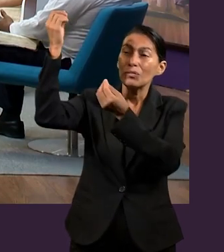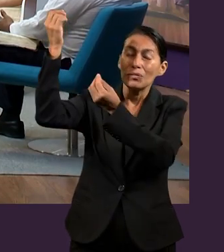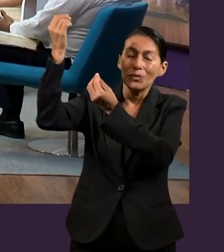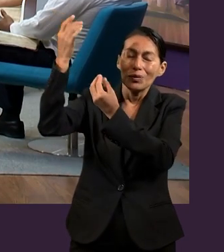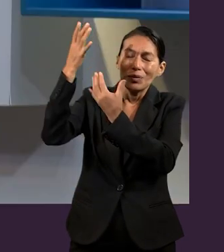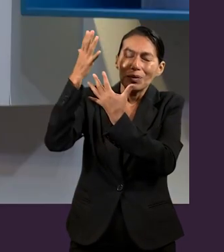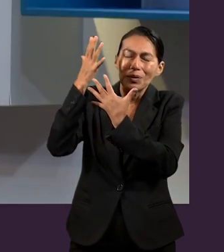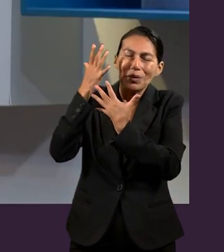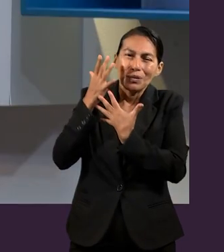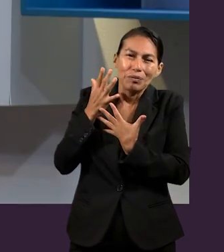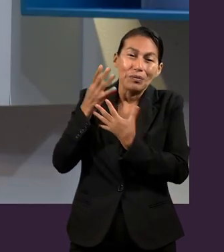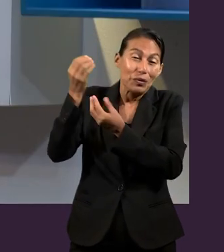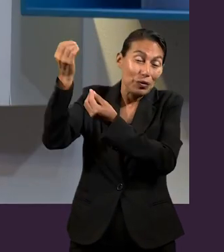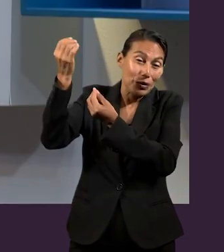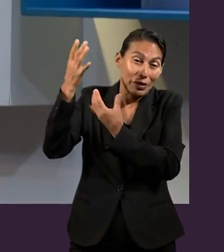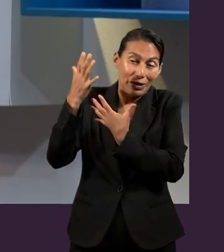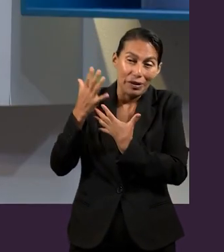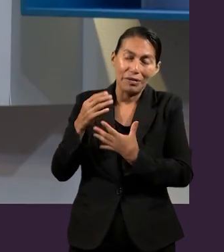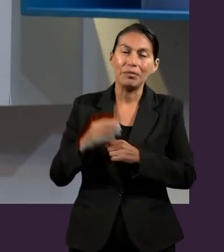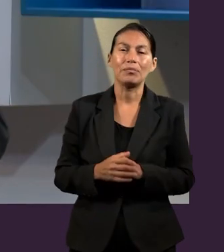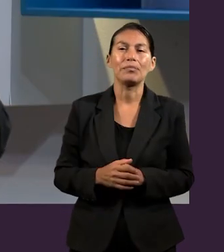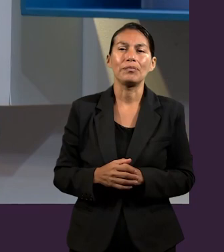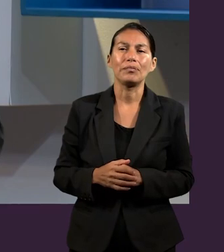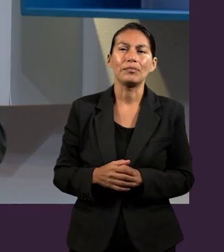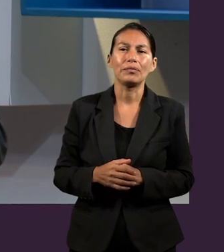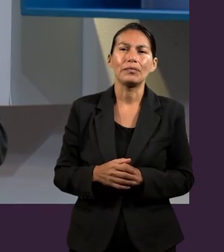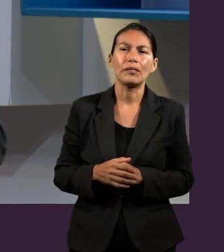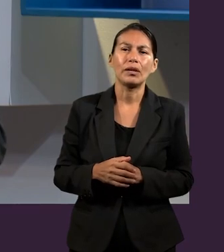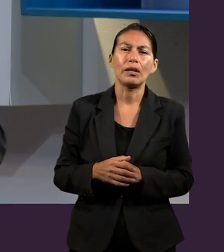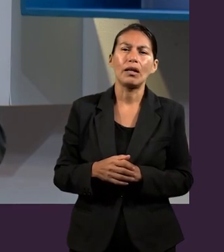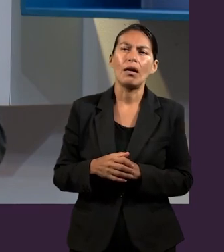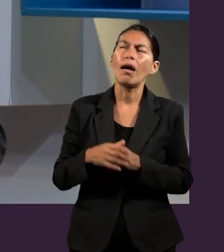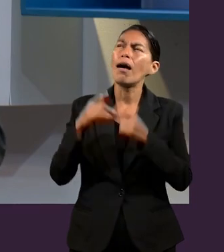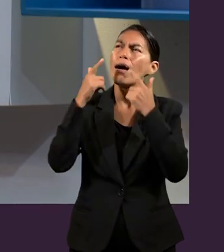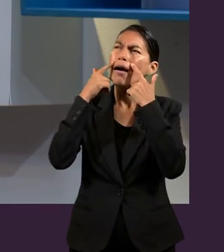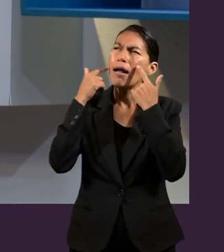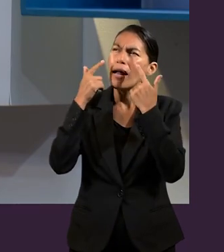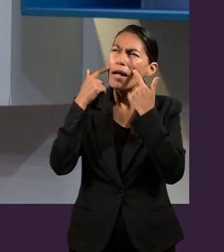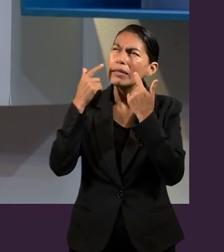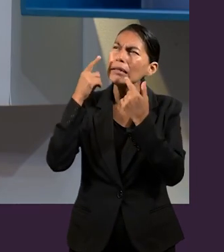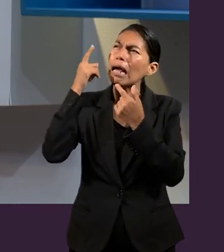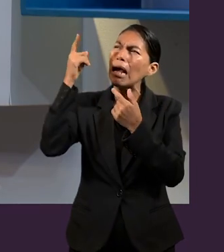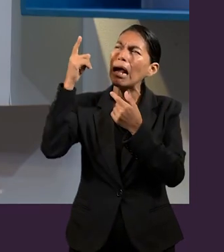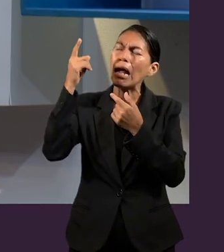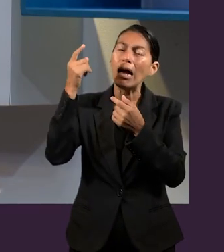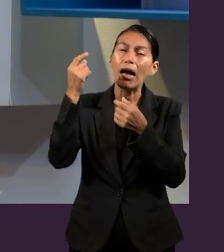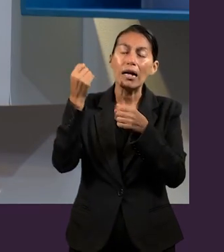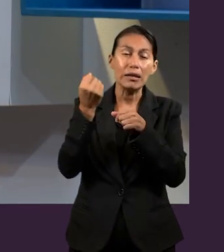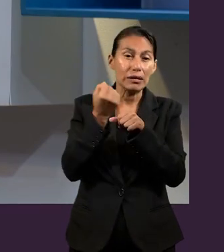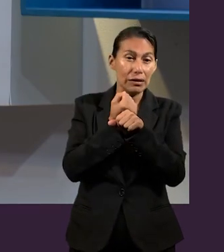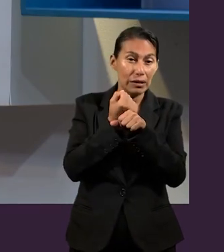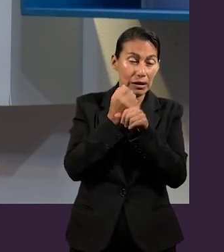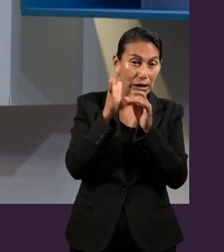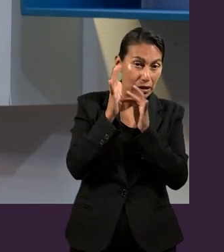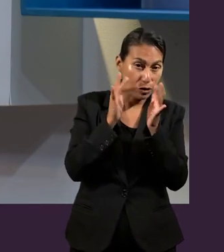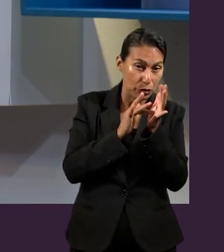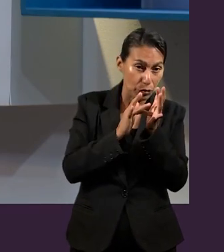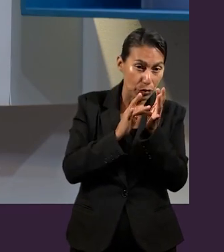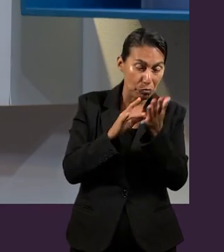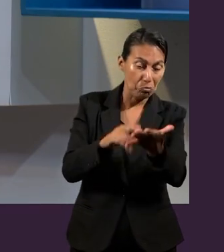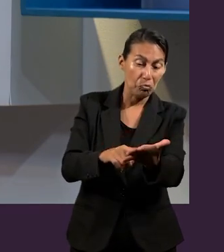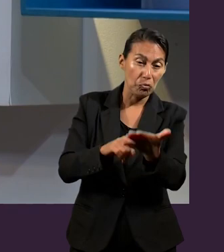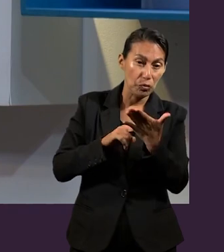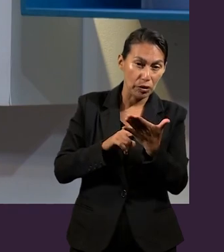sangre de Cristo Jesús. La gracia es un regalo, pero un regalo muy costoso, porque costó